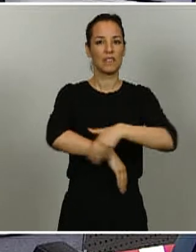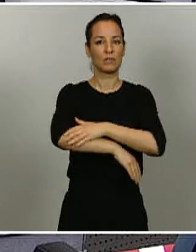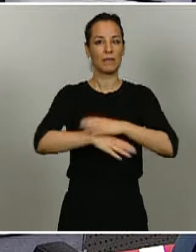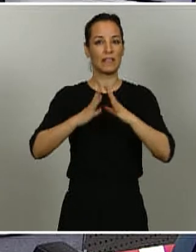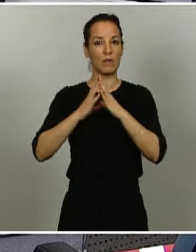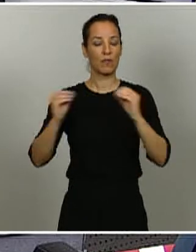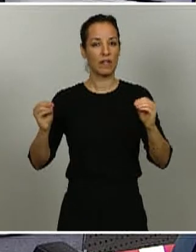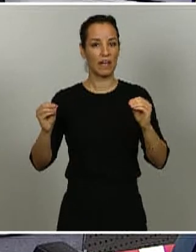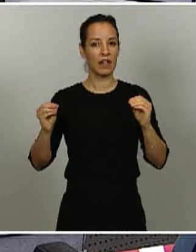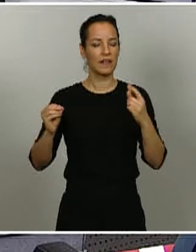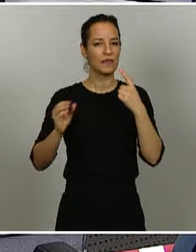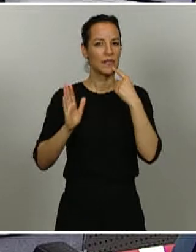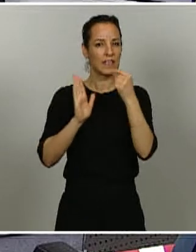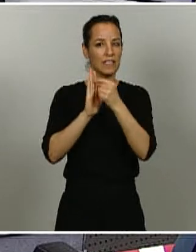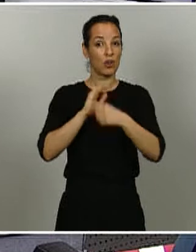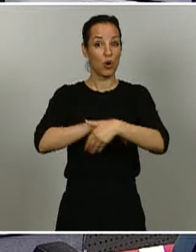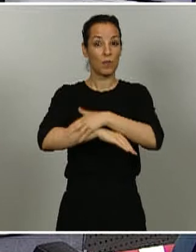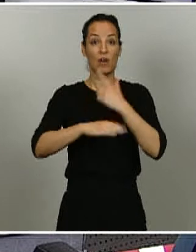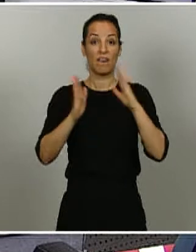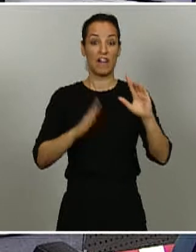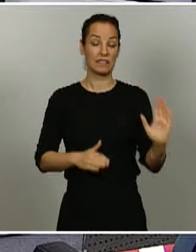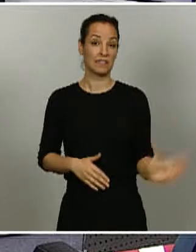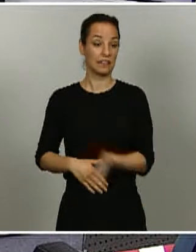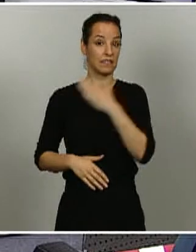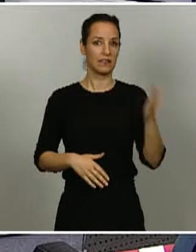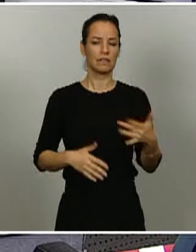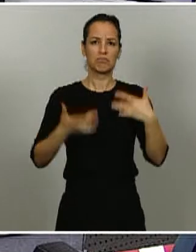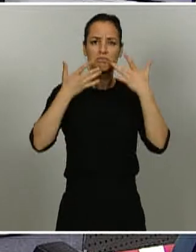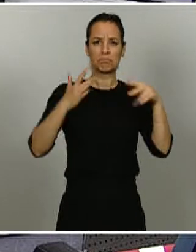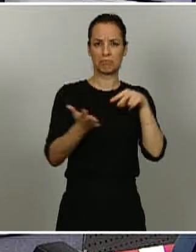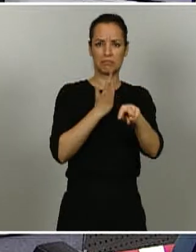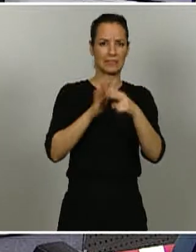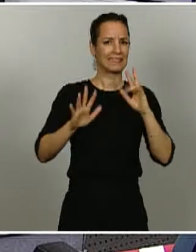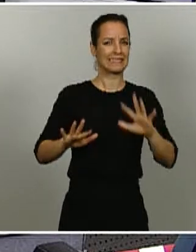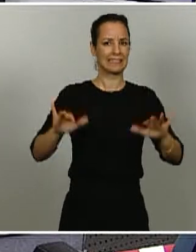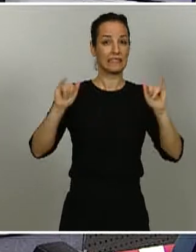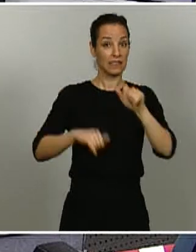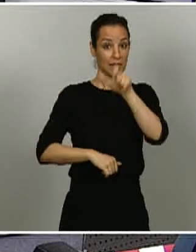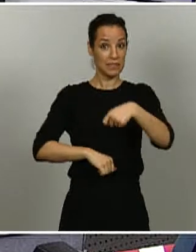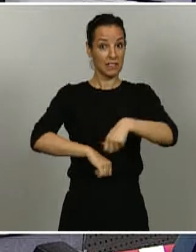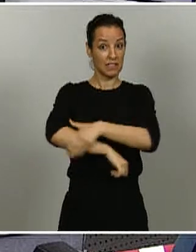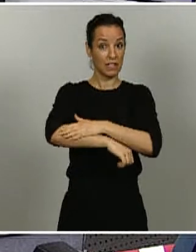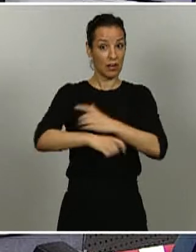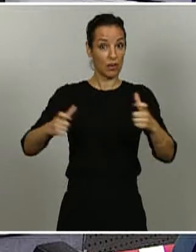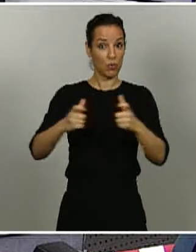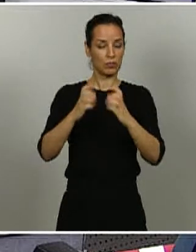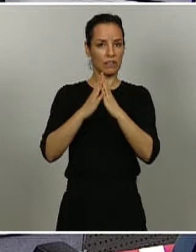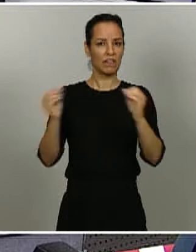dicho que el criterio del Gobierno para cambiar de fase no es ni objetivo ni transparente. Y se ha mostrado convencido de que el lunes provincias como Málaga y